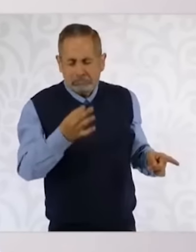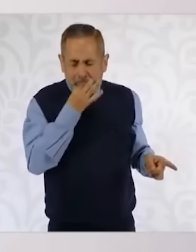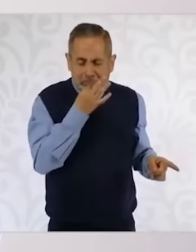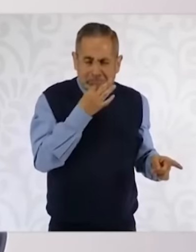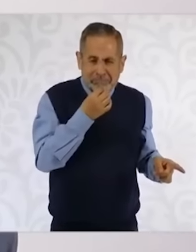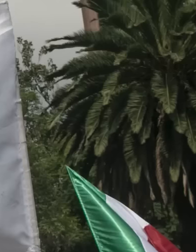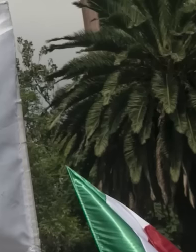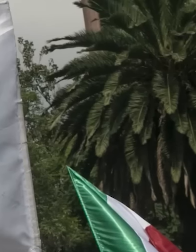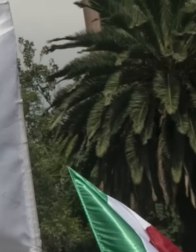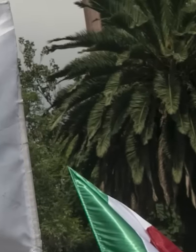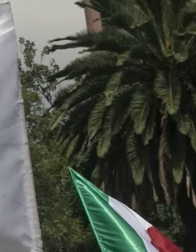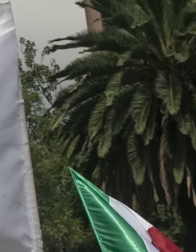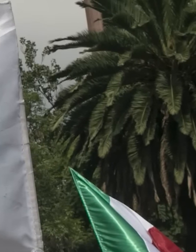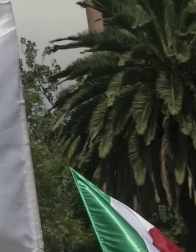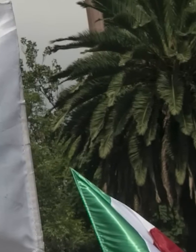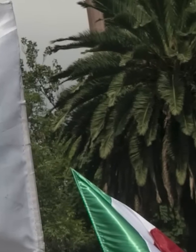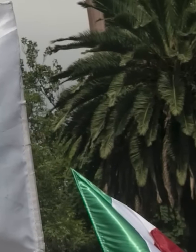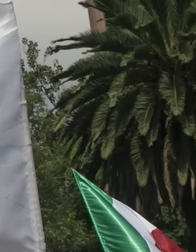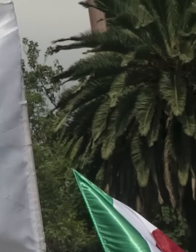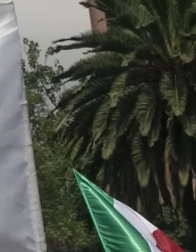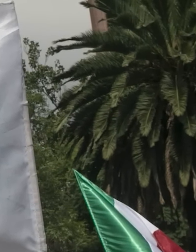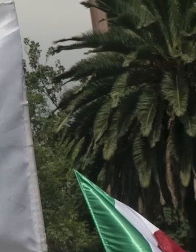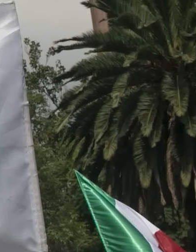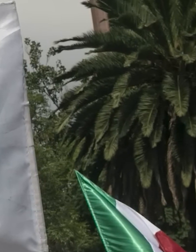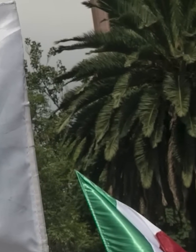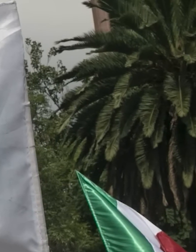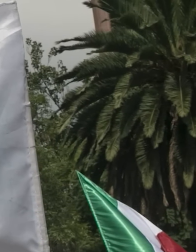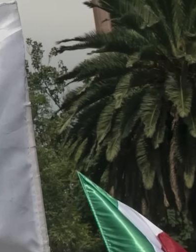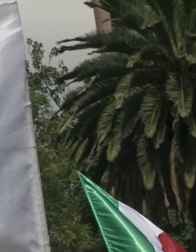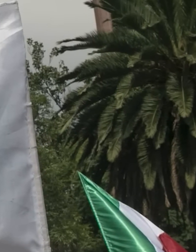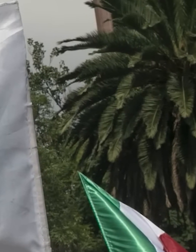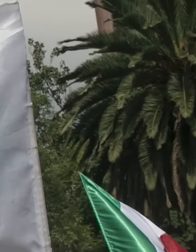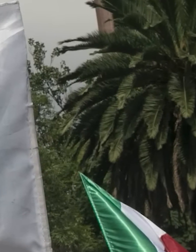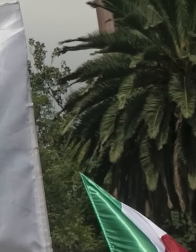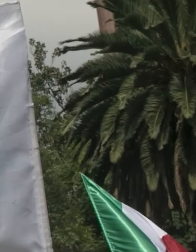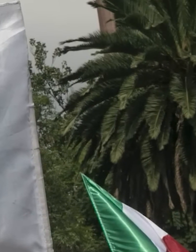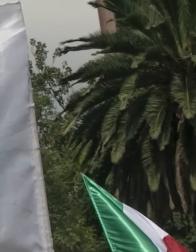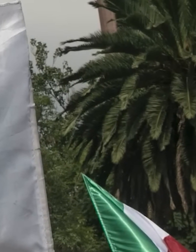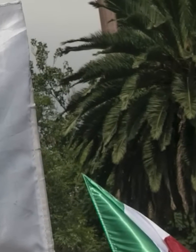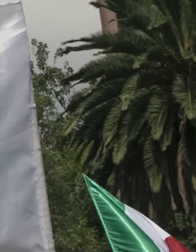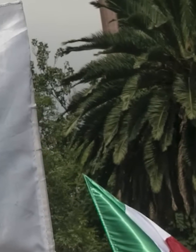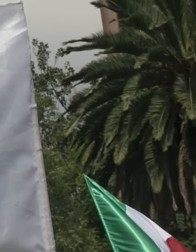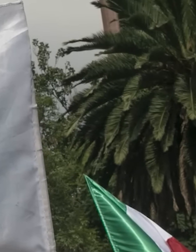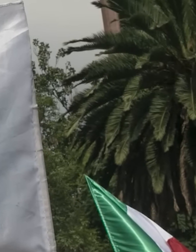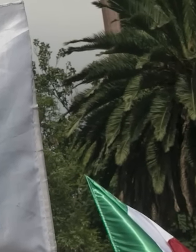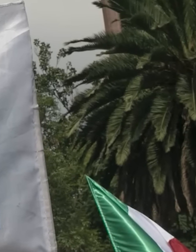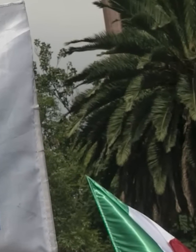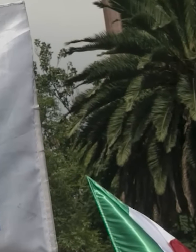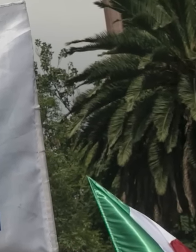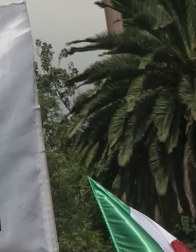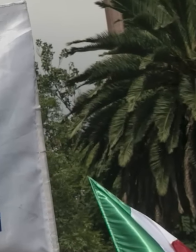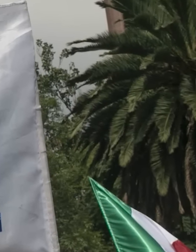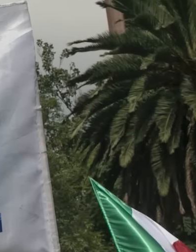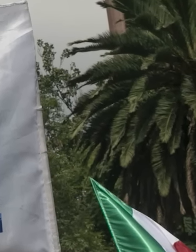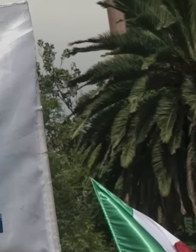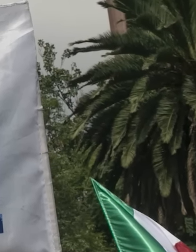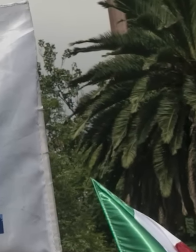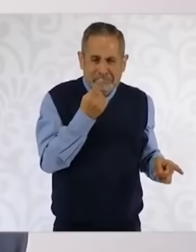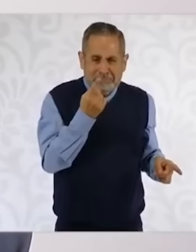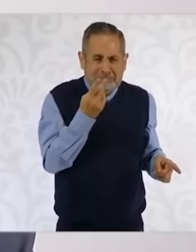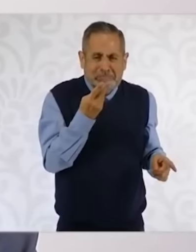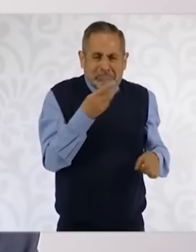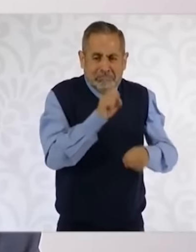indicó que cualquiera que pensara que puede frenar la modificación a la Carta Magna, la cual se publicó el pasado 15 de septiembre en el Diario Oficial de la